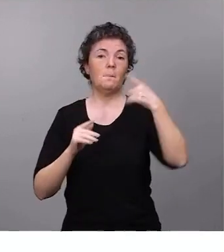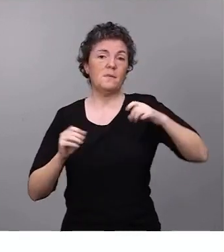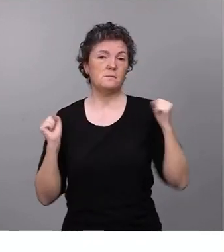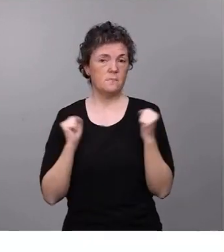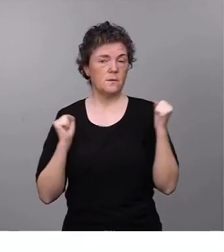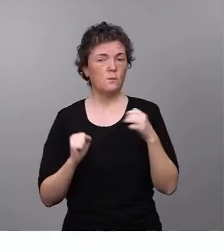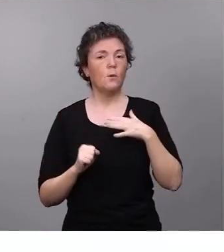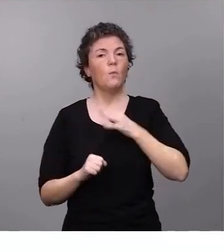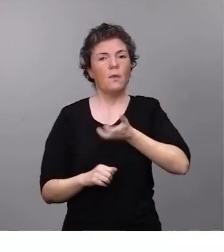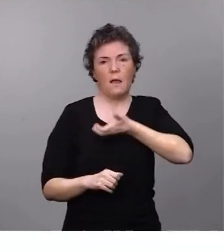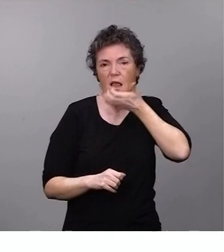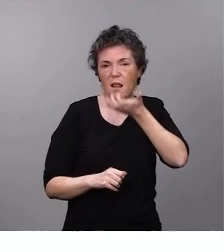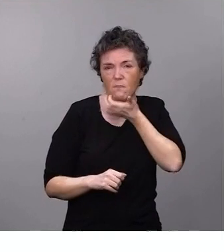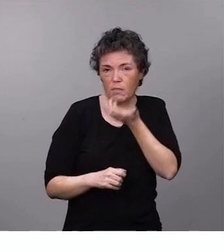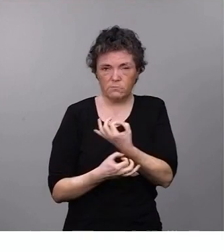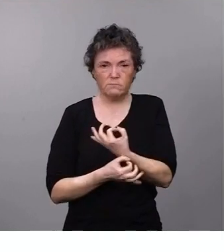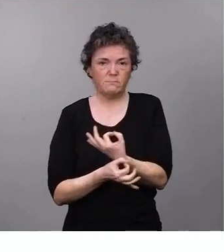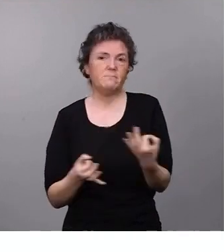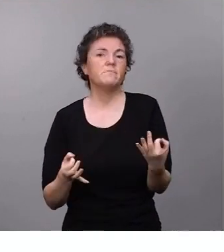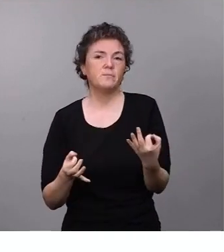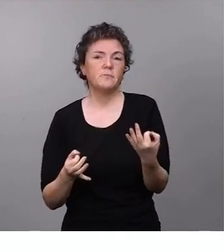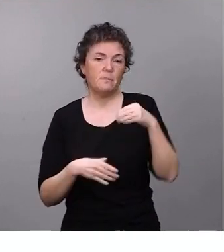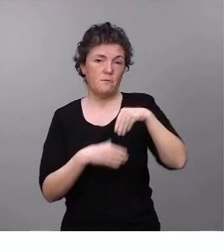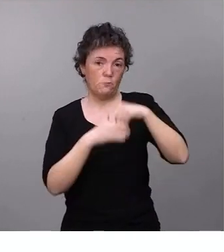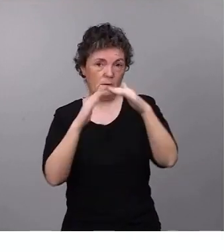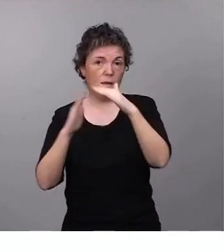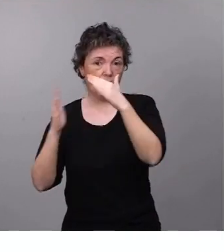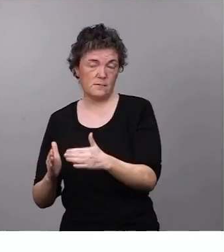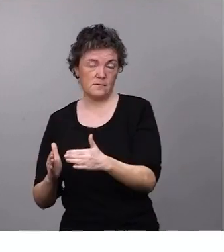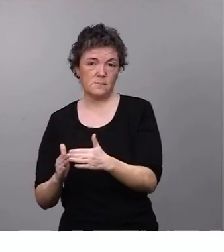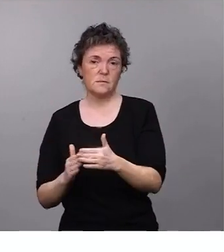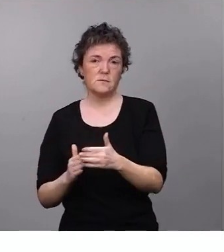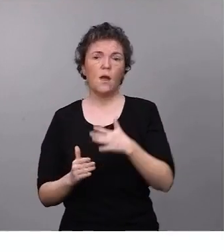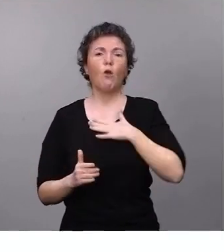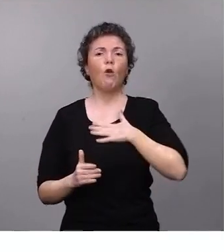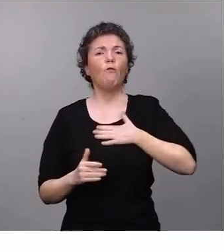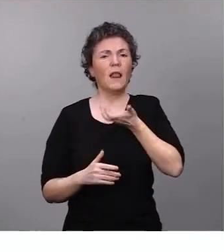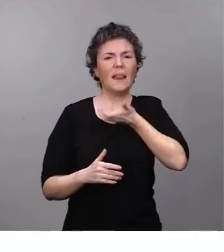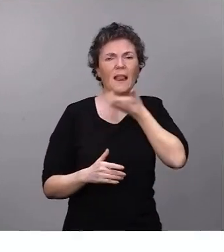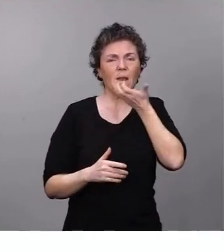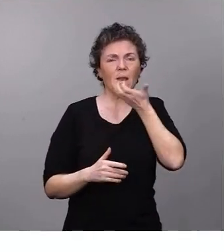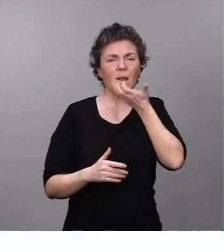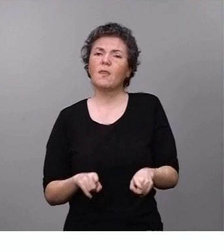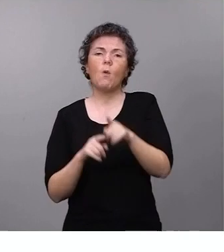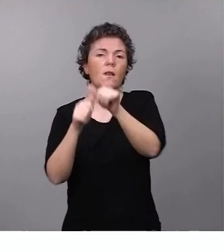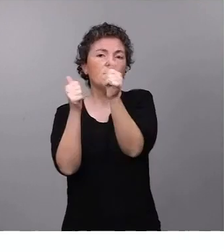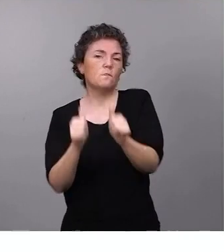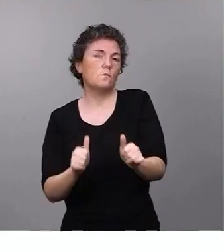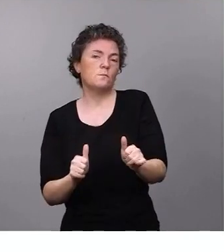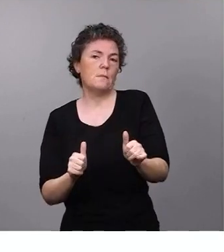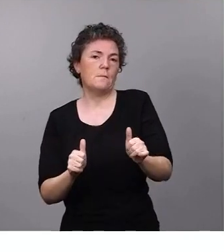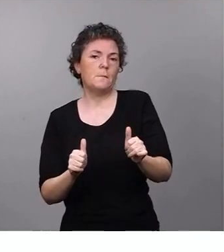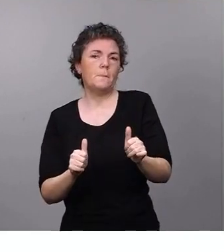calefacción adecuada en los hogares. Confort térmico, con independencia de cuál sea el modo en el que cada